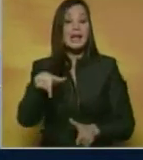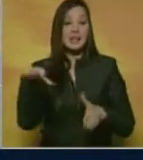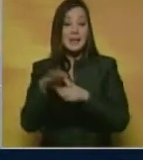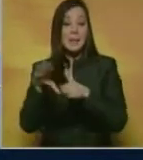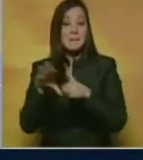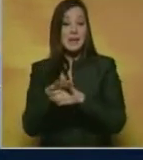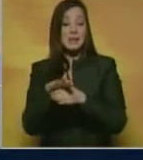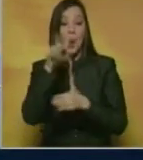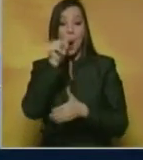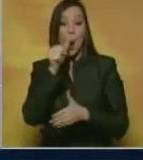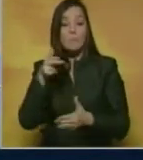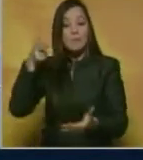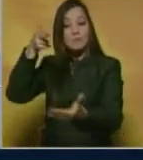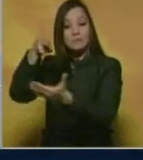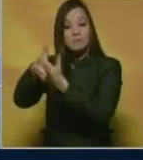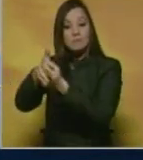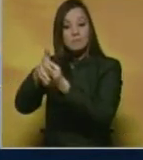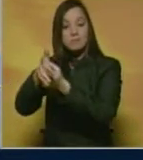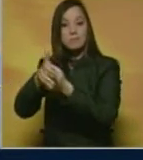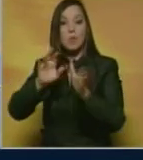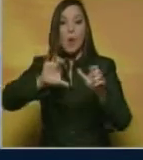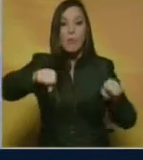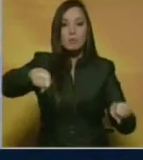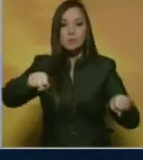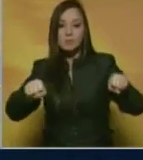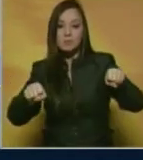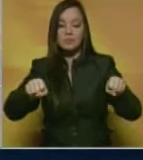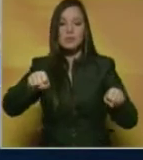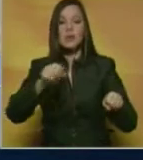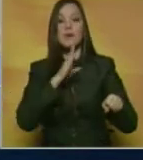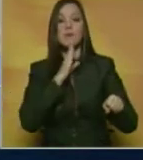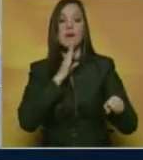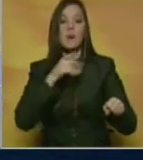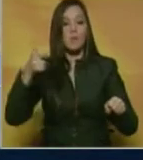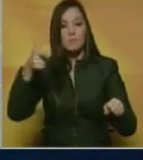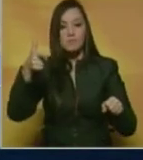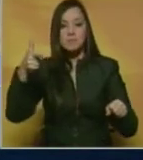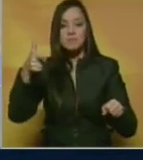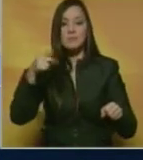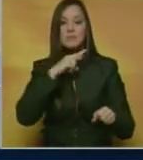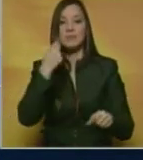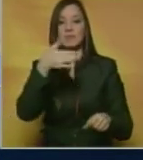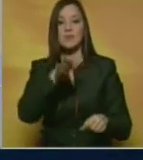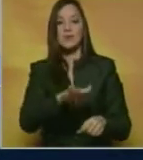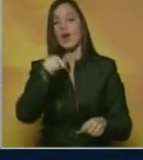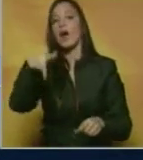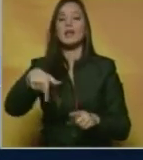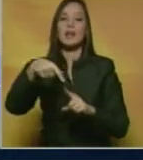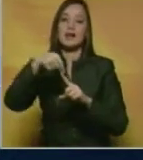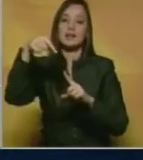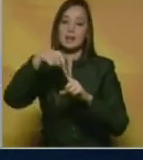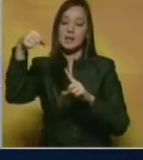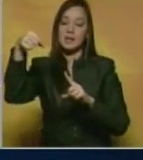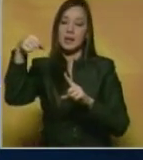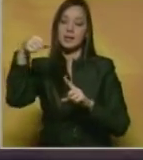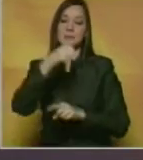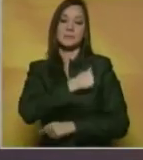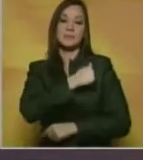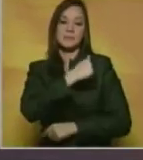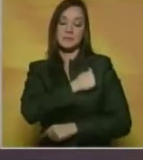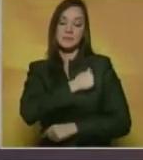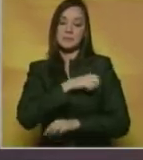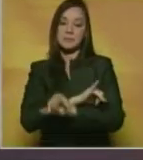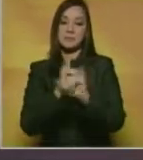a un motobanquista que lo intentó robar cuando salía de una entidad bancaria de esta zona de Altamira. En el municipio de Chacao, Euclides,